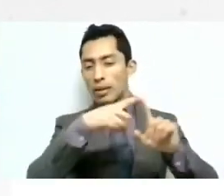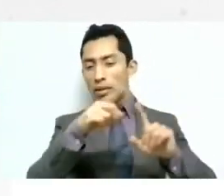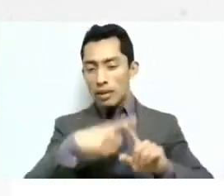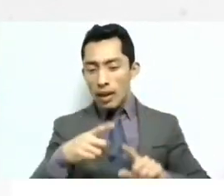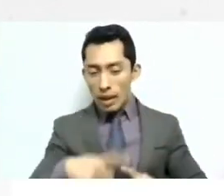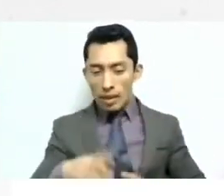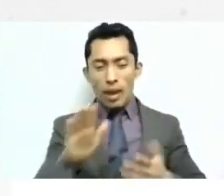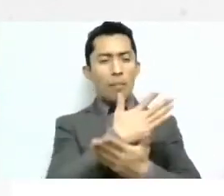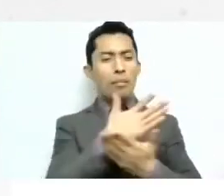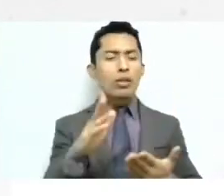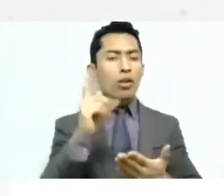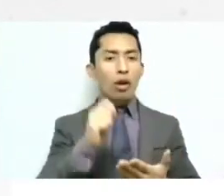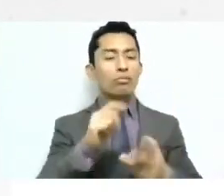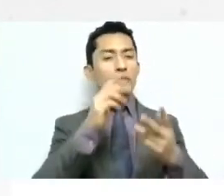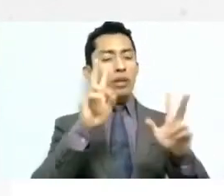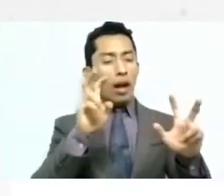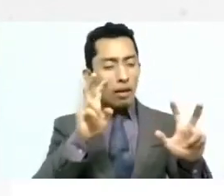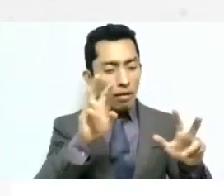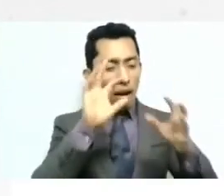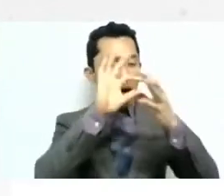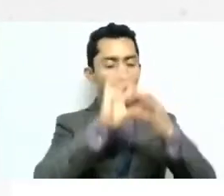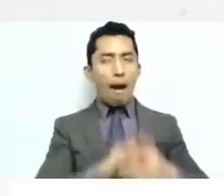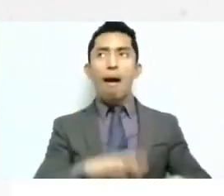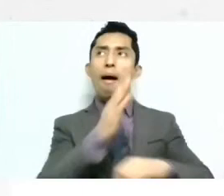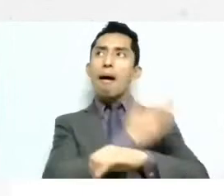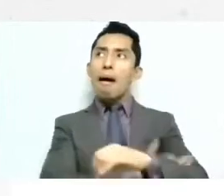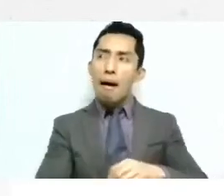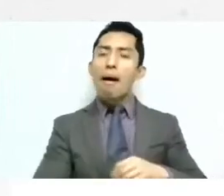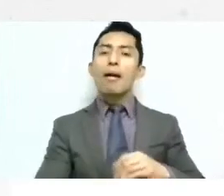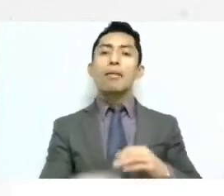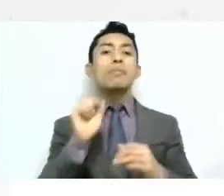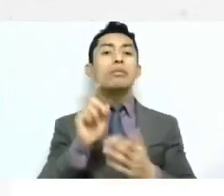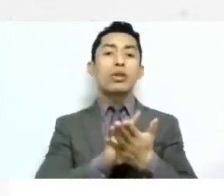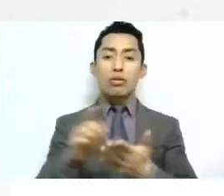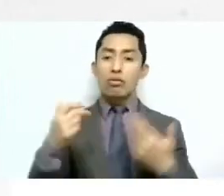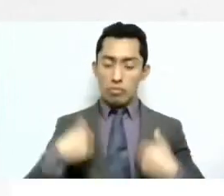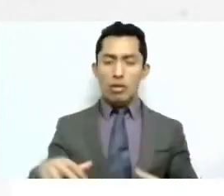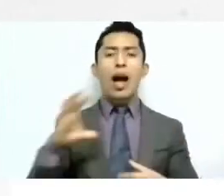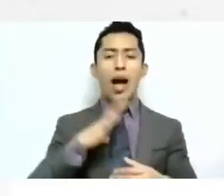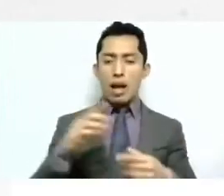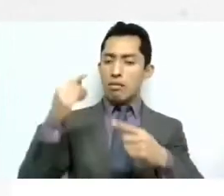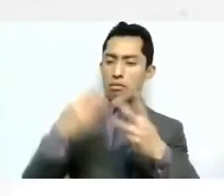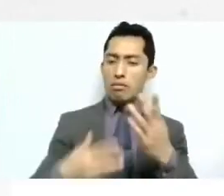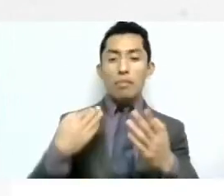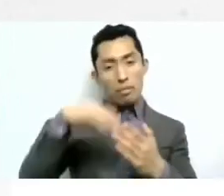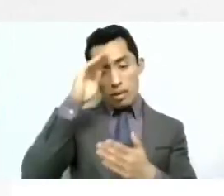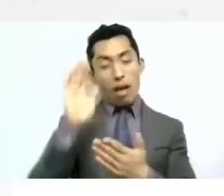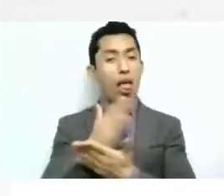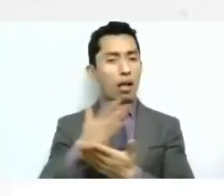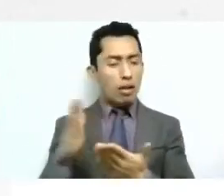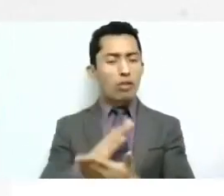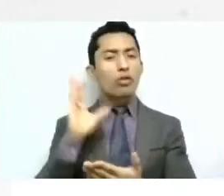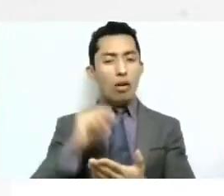el que asimilemos estos derechos el que podamos adquirir más conocimiento